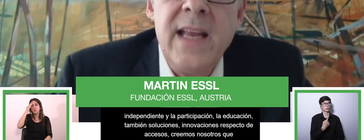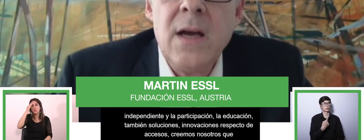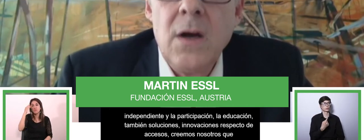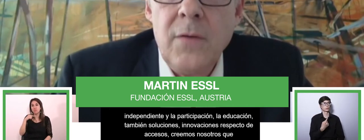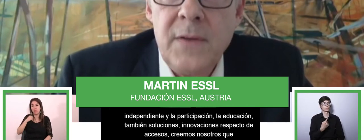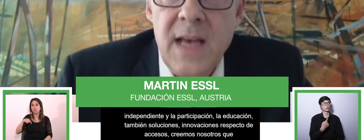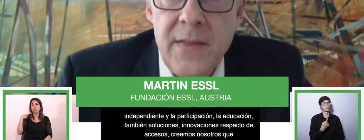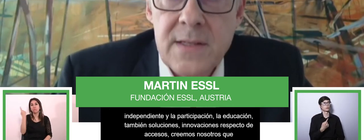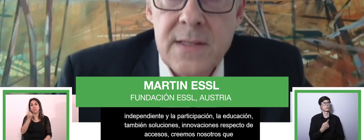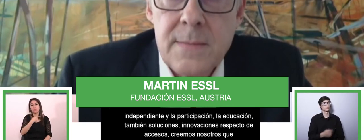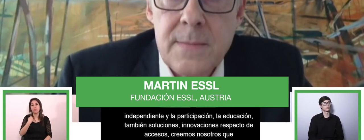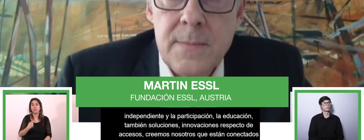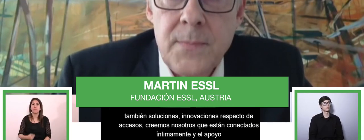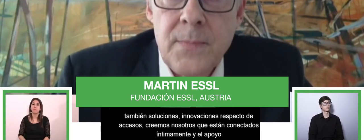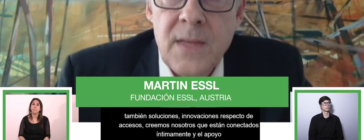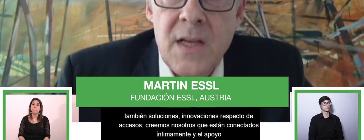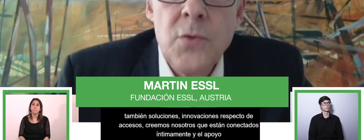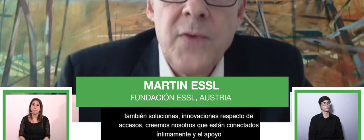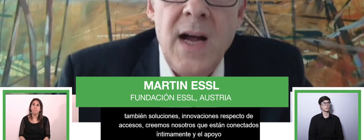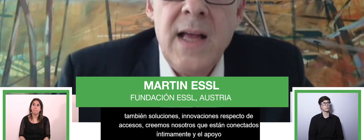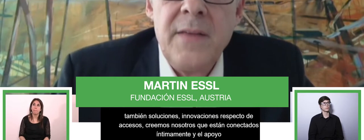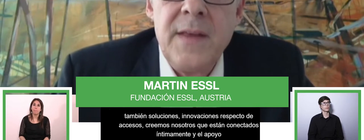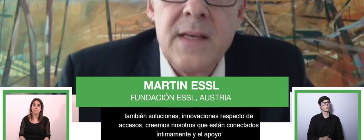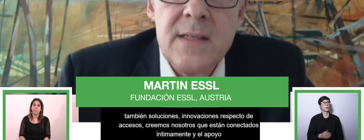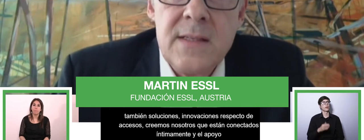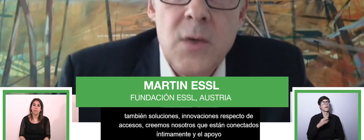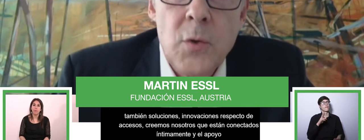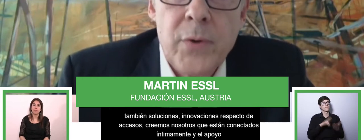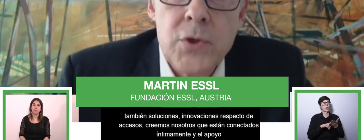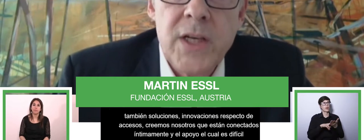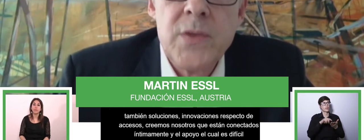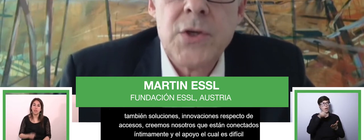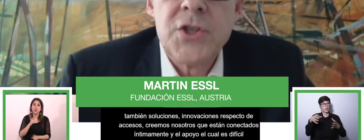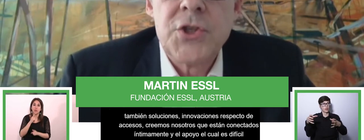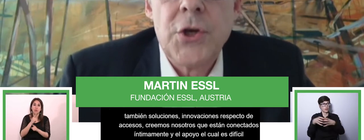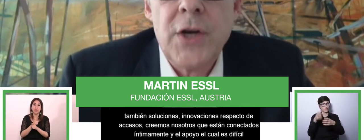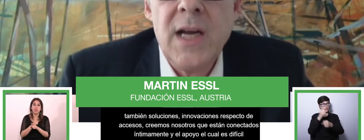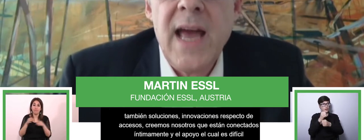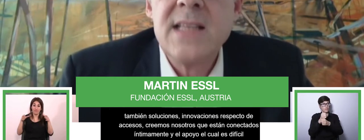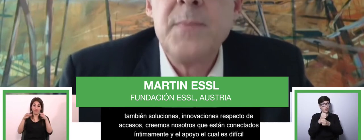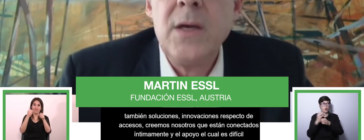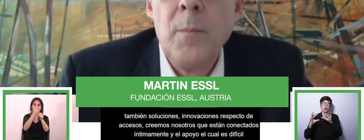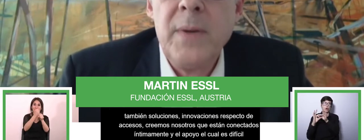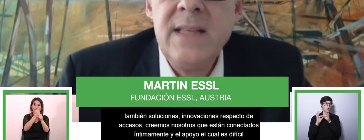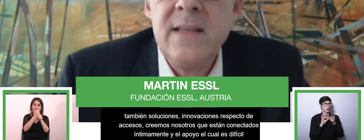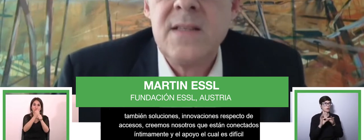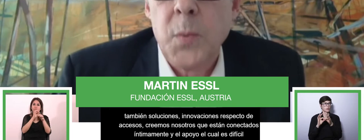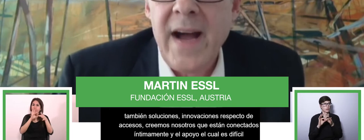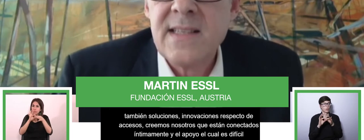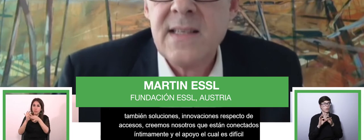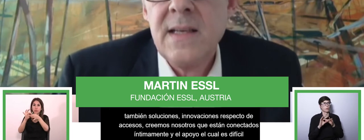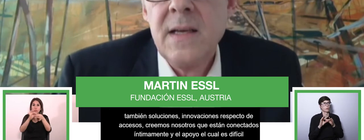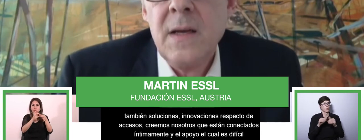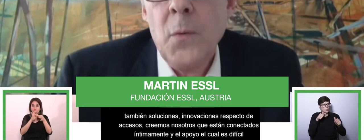difícil sin uno, independiente de los otros. Por tanto, la investigación